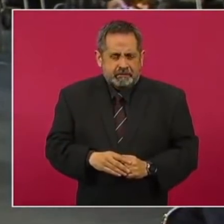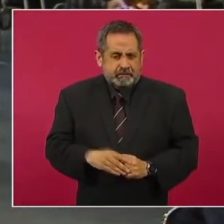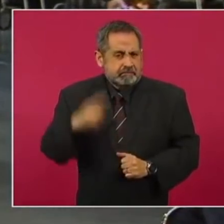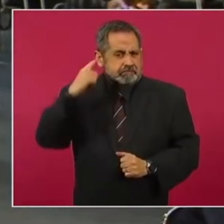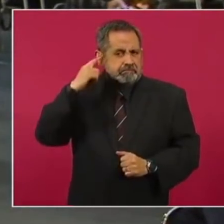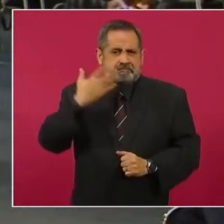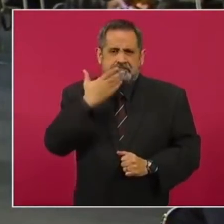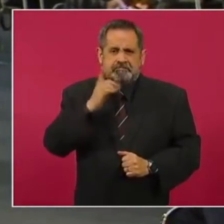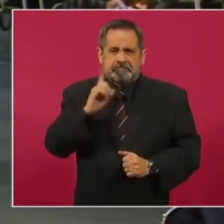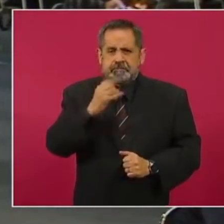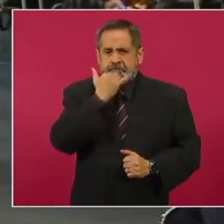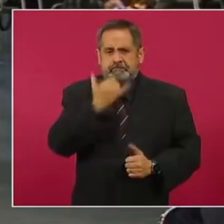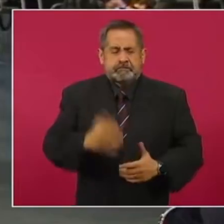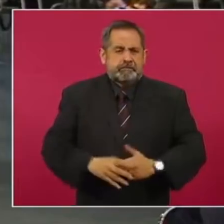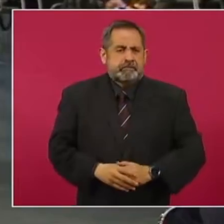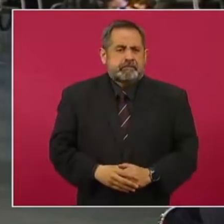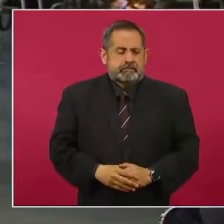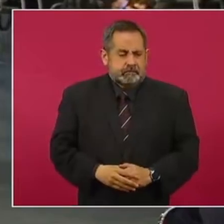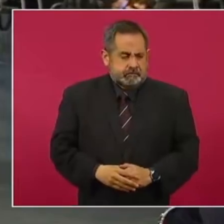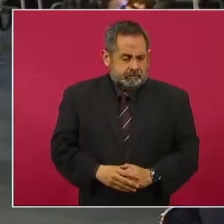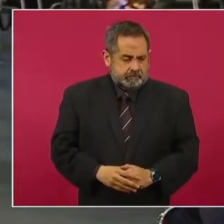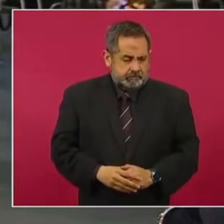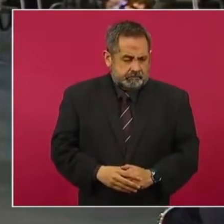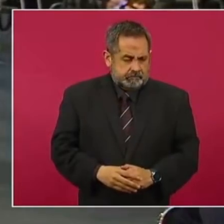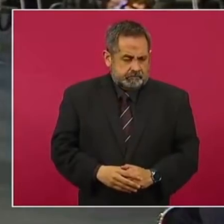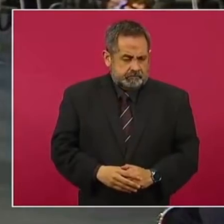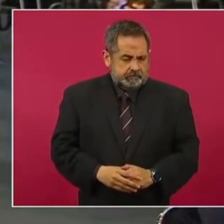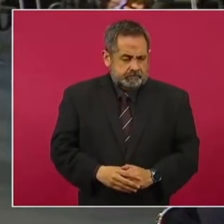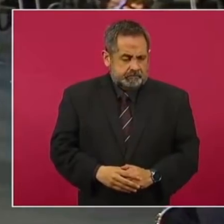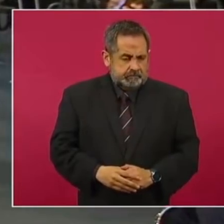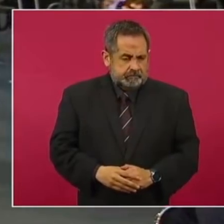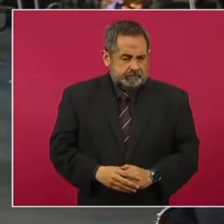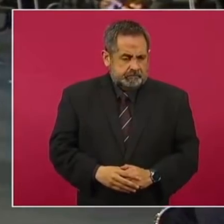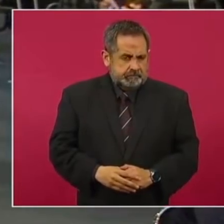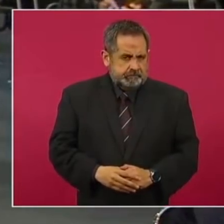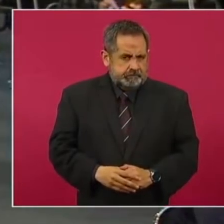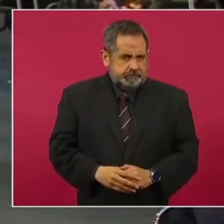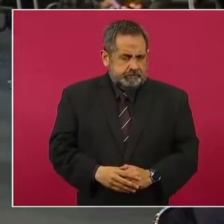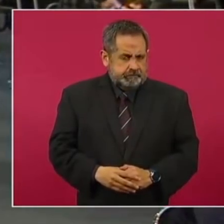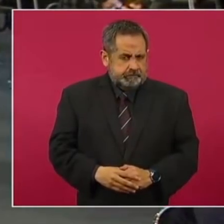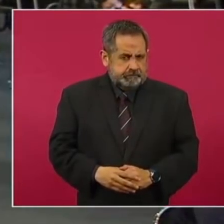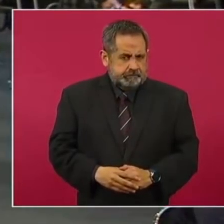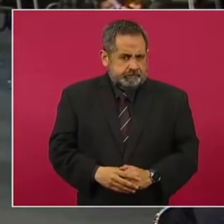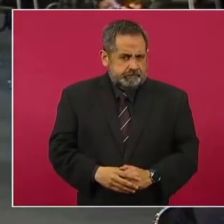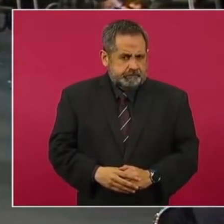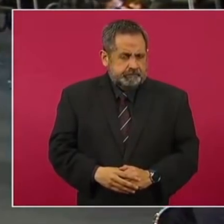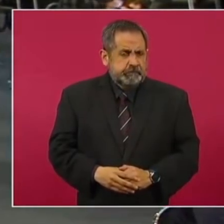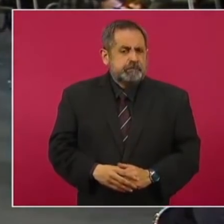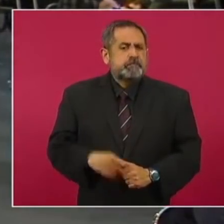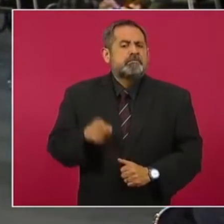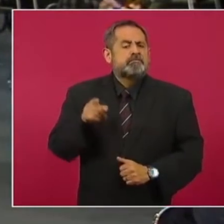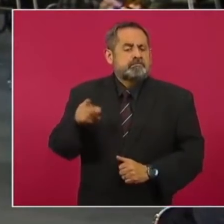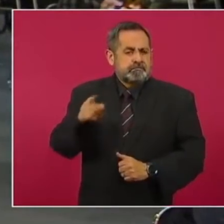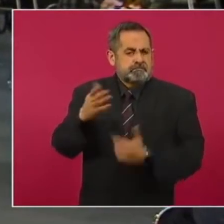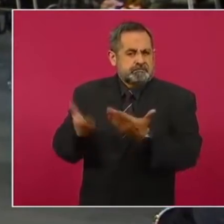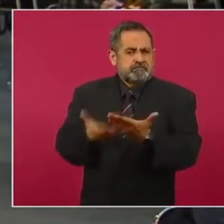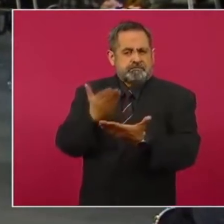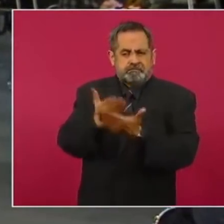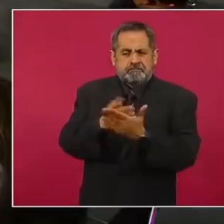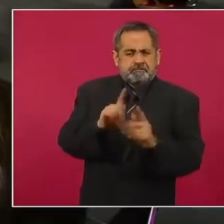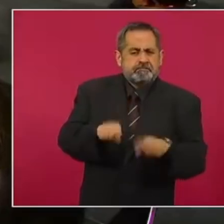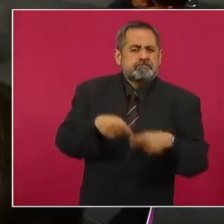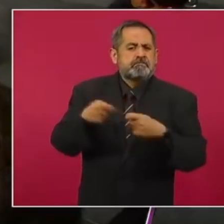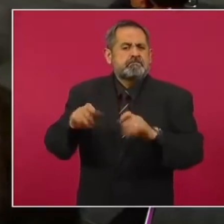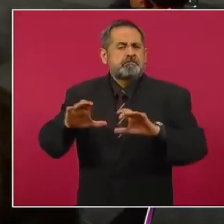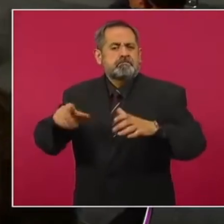y becerros. Dicho dictamen debe pasar al pleno de manera inmediata, como lo marca la ley, y confiamos que éste se vote a favor,